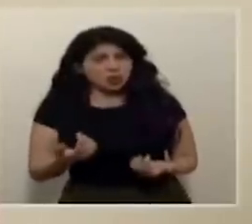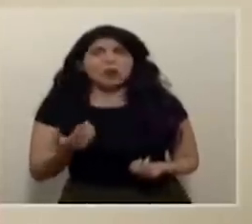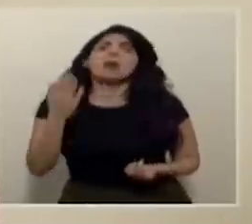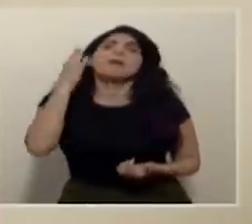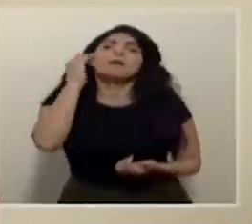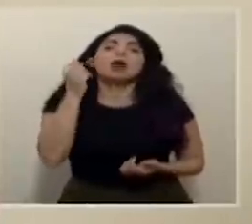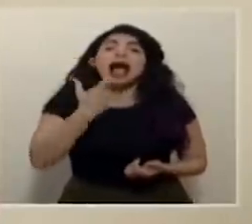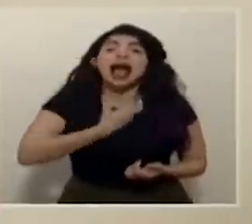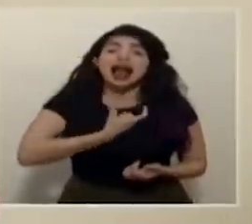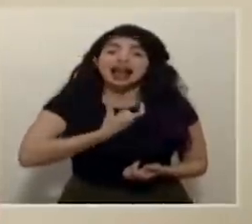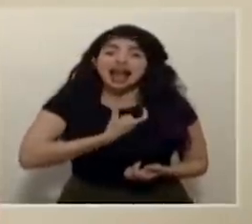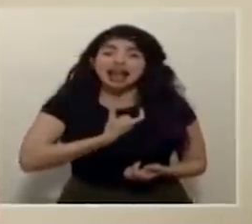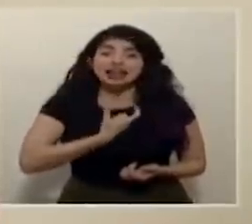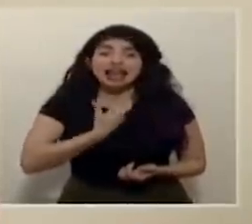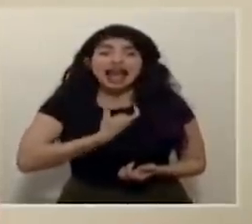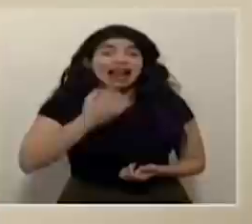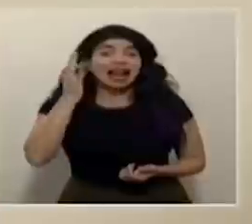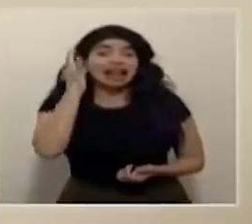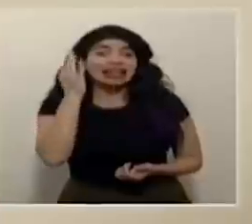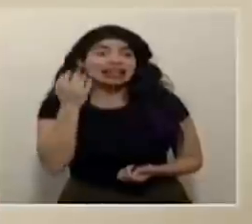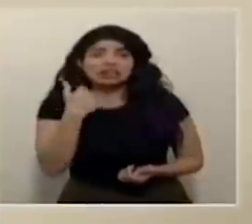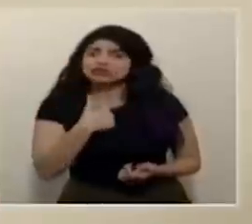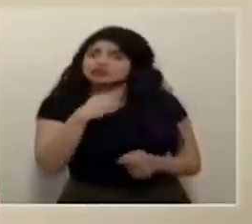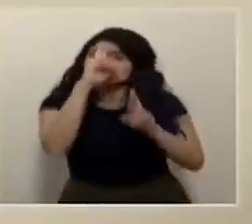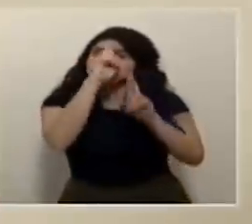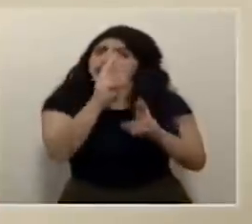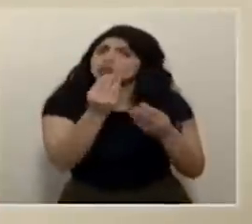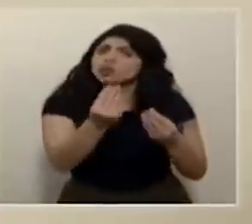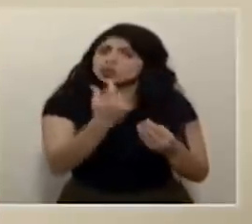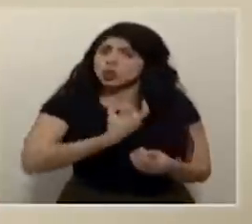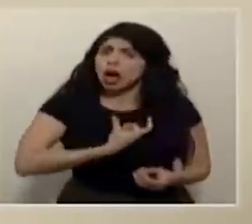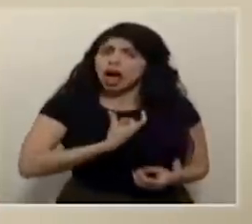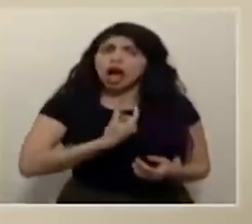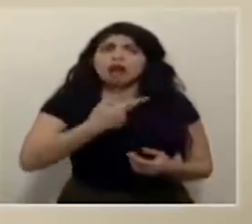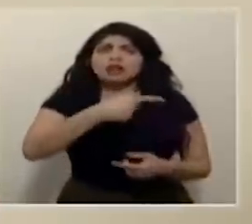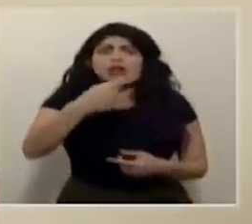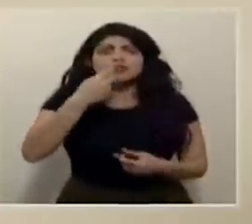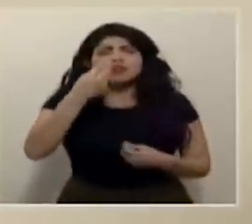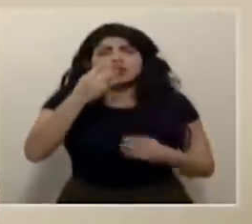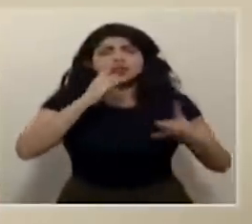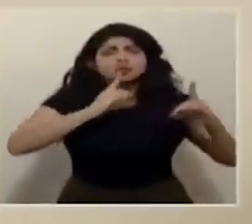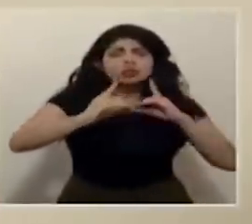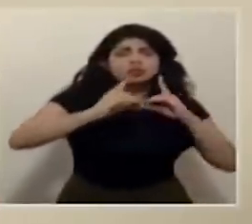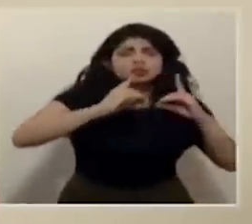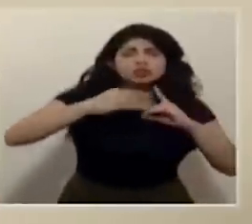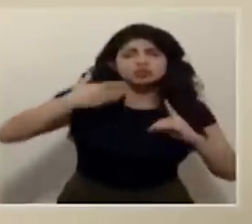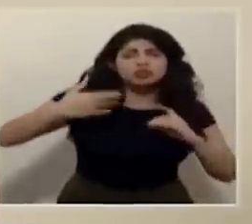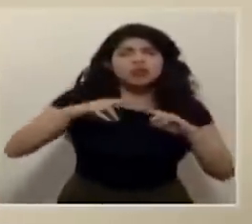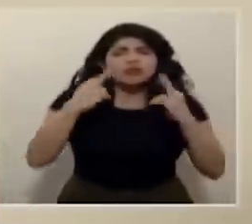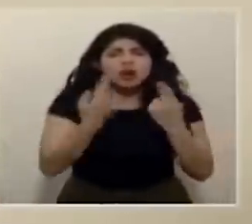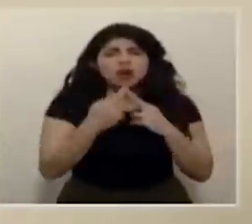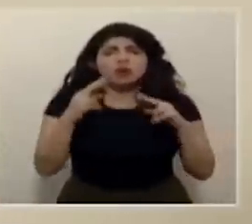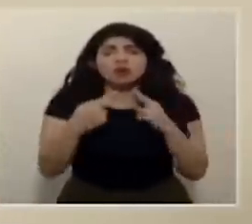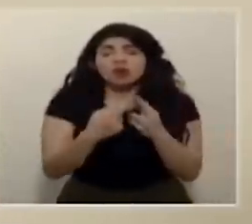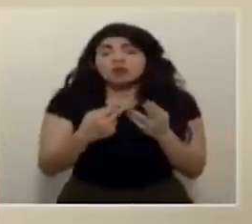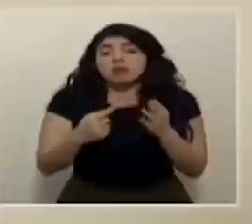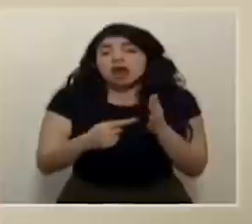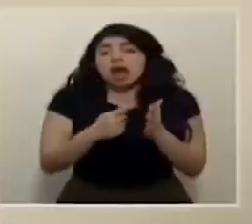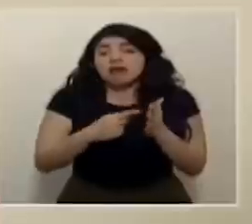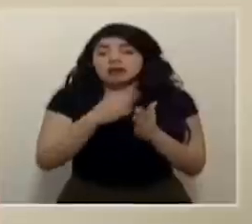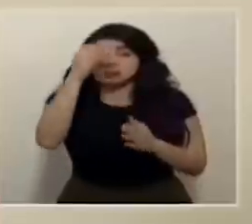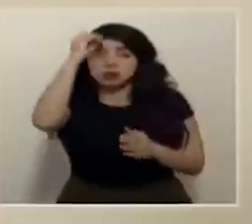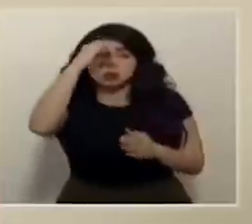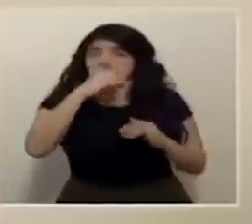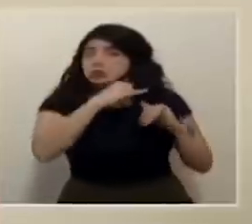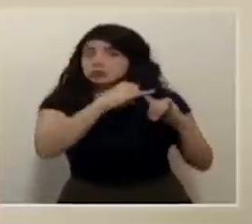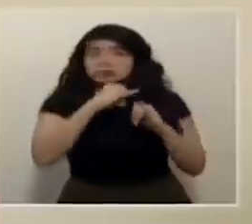los alcaldes y las alcaldesas claro que lo respetamos muchísimo hemos tenido muchas sesiones de diálogo van a haber momentos en que no necesariamente tenemos que coincidir